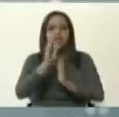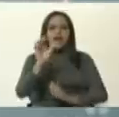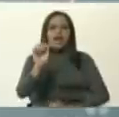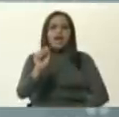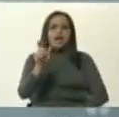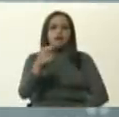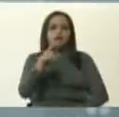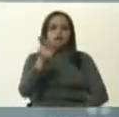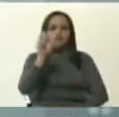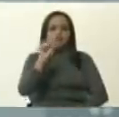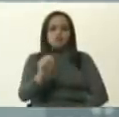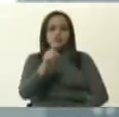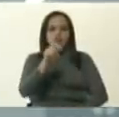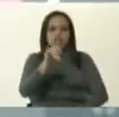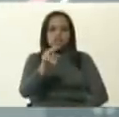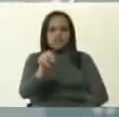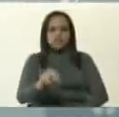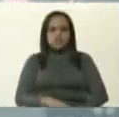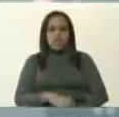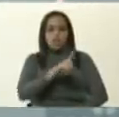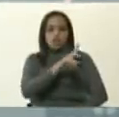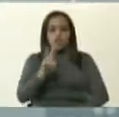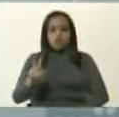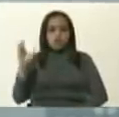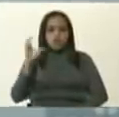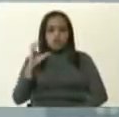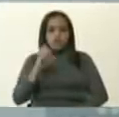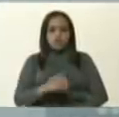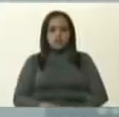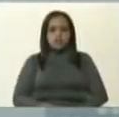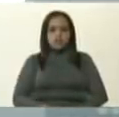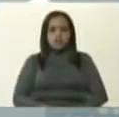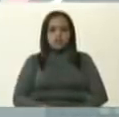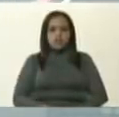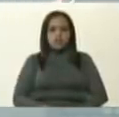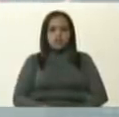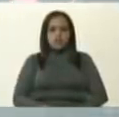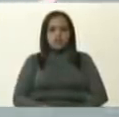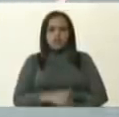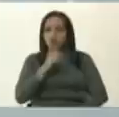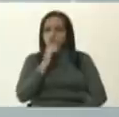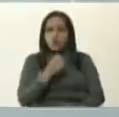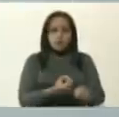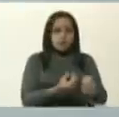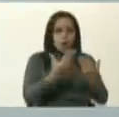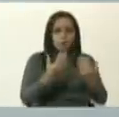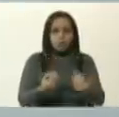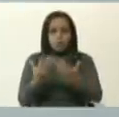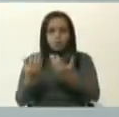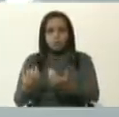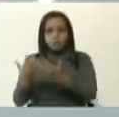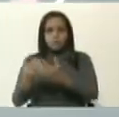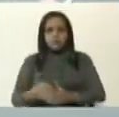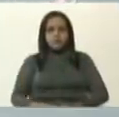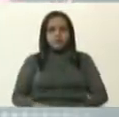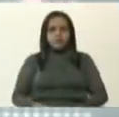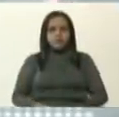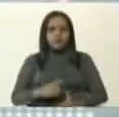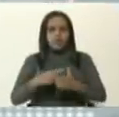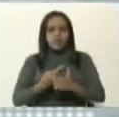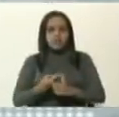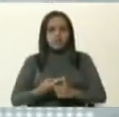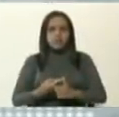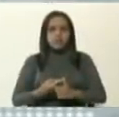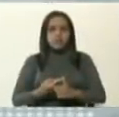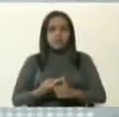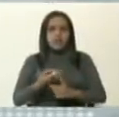12 casos del distrito capital, donde hemos referido que no hay focos específicos, sino que el virus está